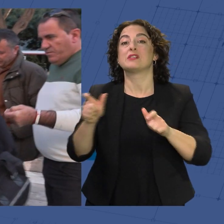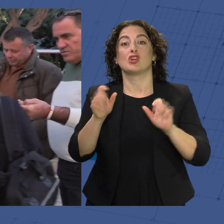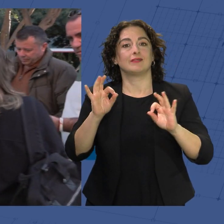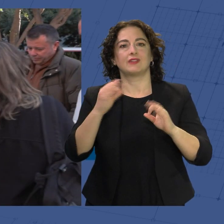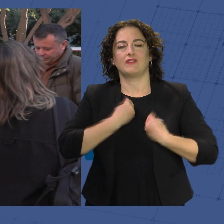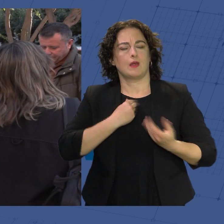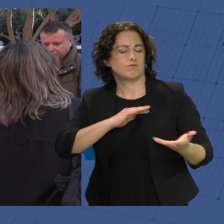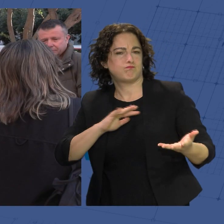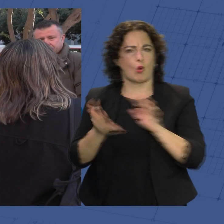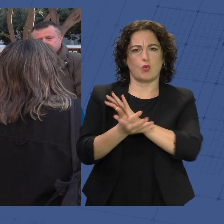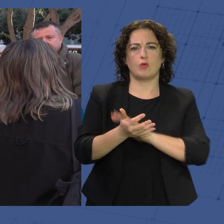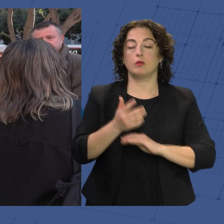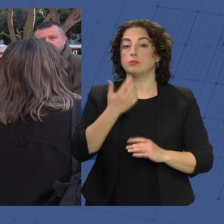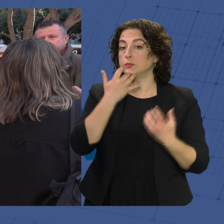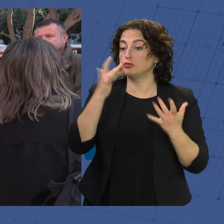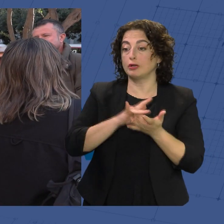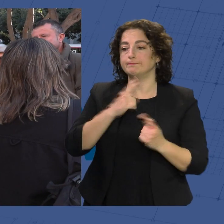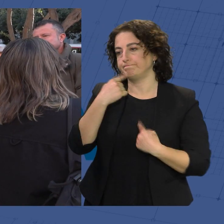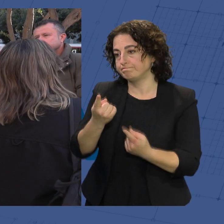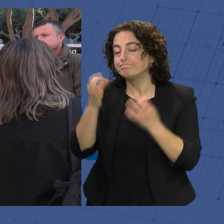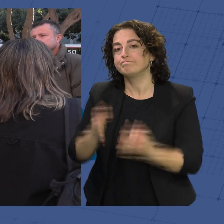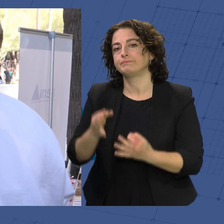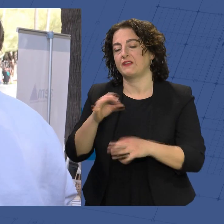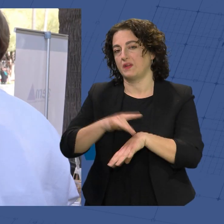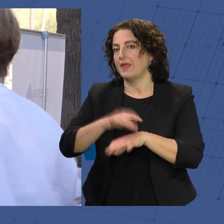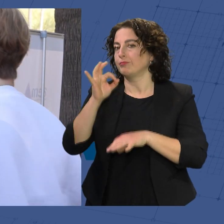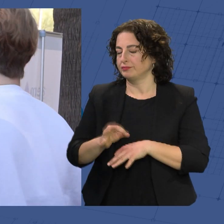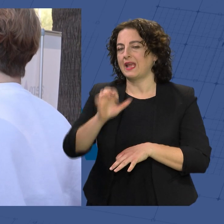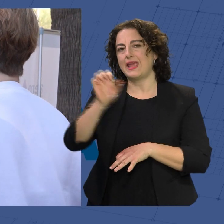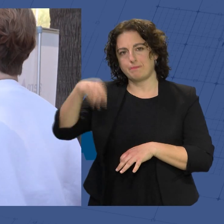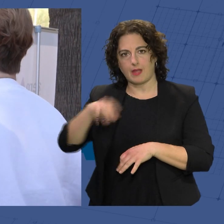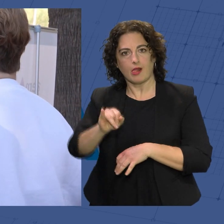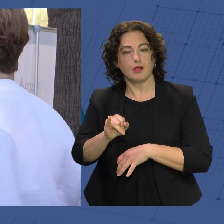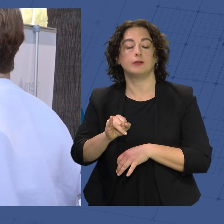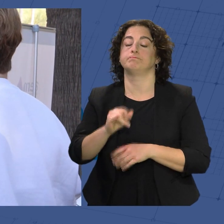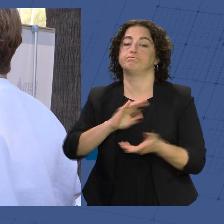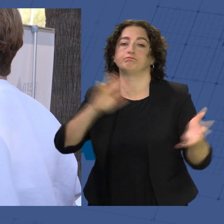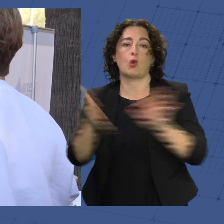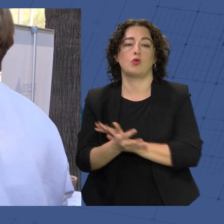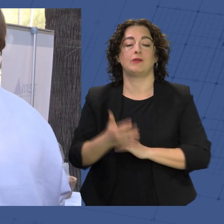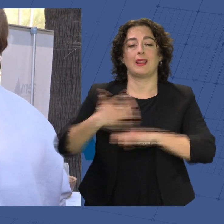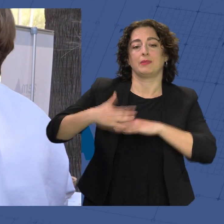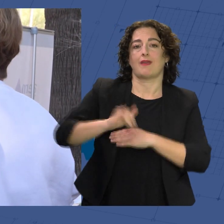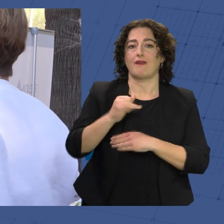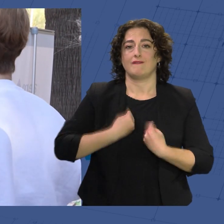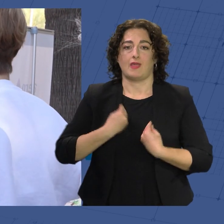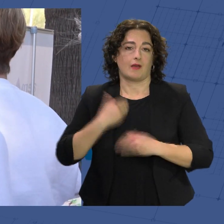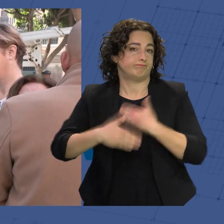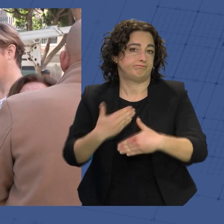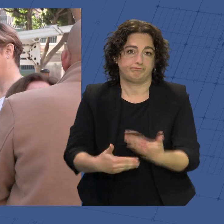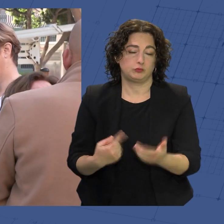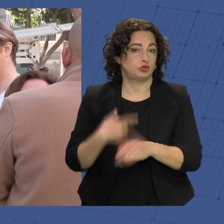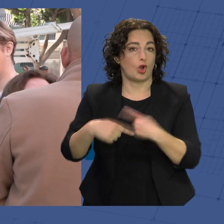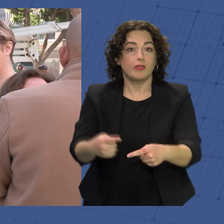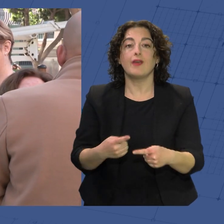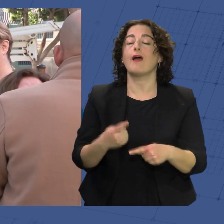radicalmente desde que les dicen que tienen esclerosis múltiple, una enfermedad que les limita en su día a día y que, a pesar de los avances en medicación